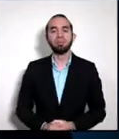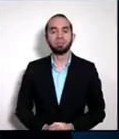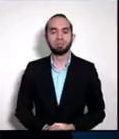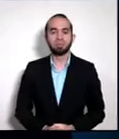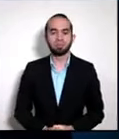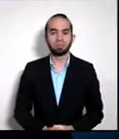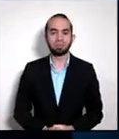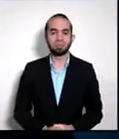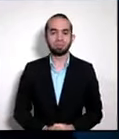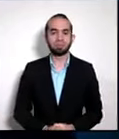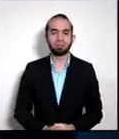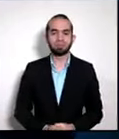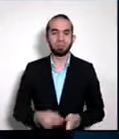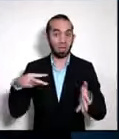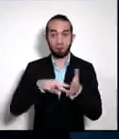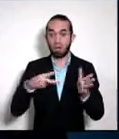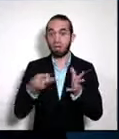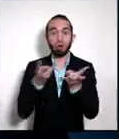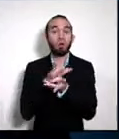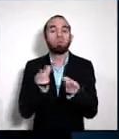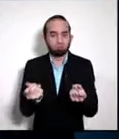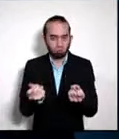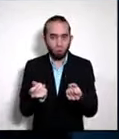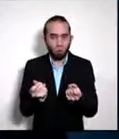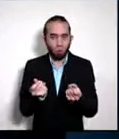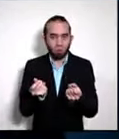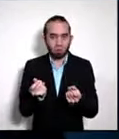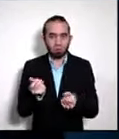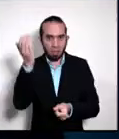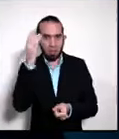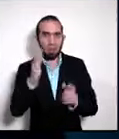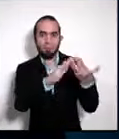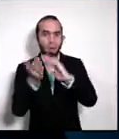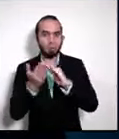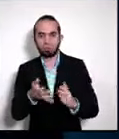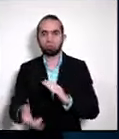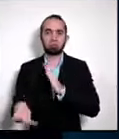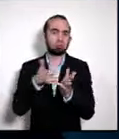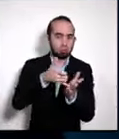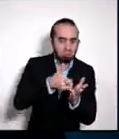que son soluciones precisamente para esas poblaciones vulnerables.